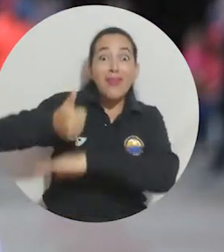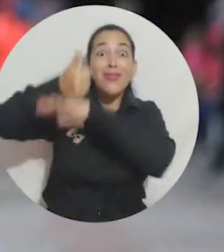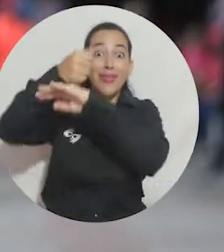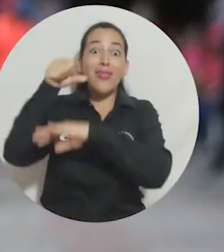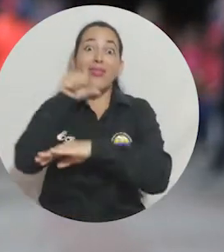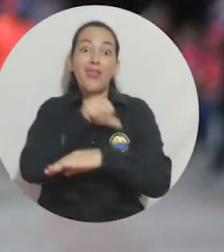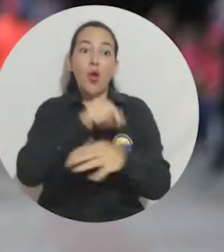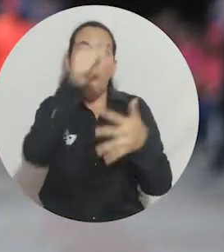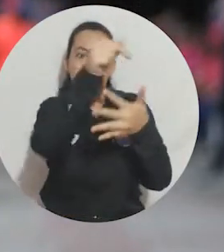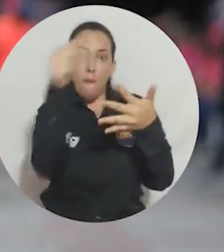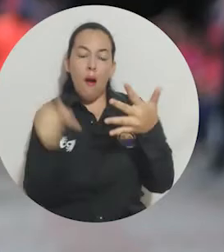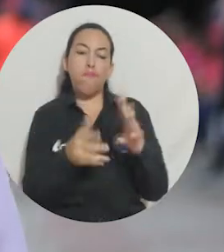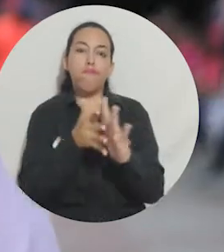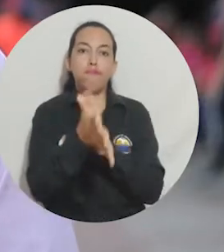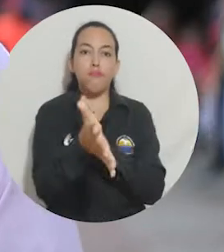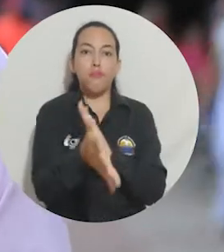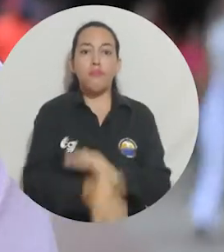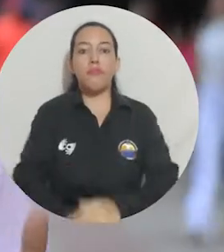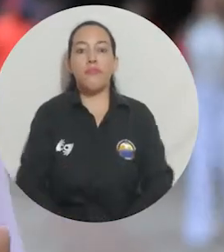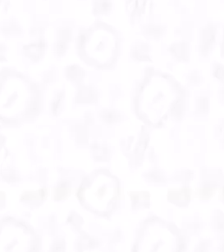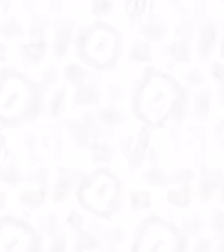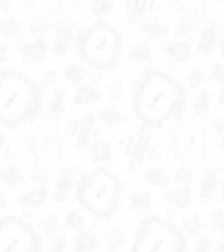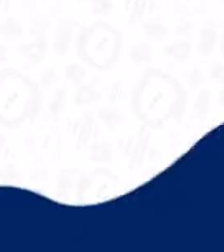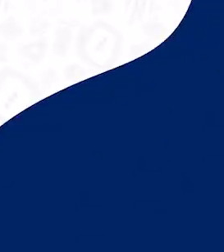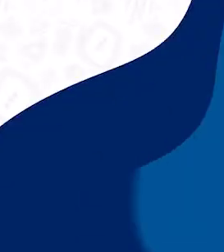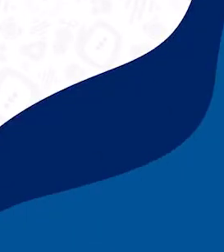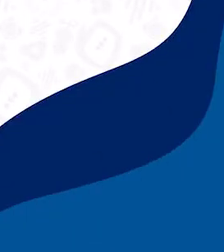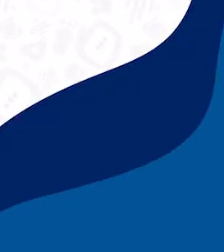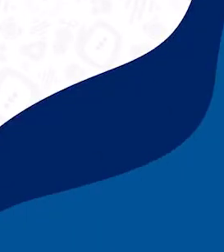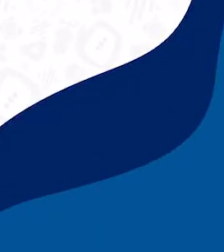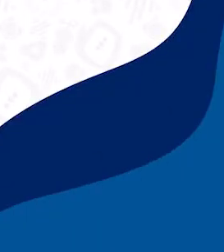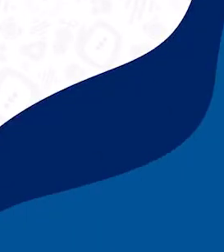plan de gobierno y ha sido una de las directrices de nuestro rector.